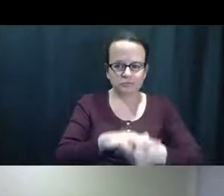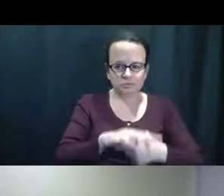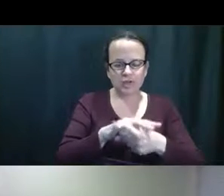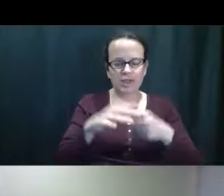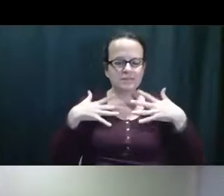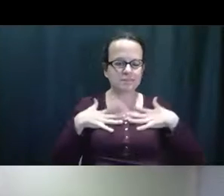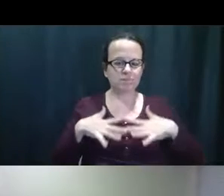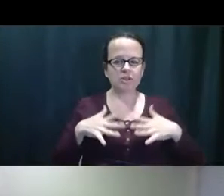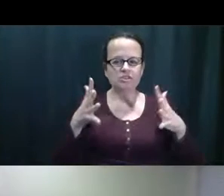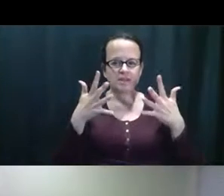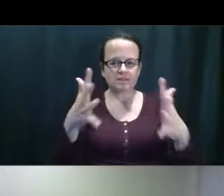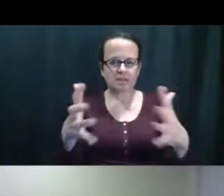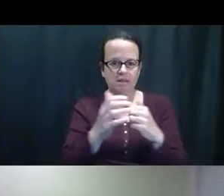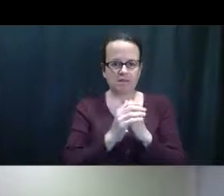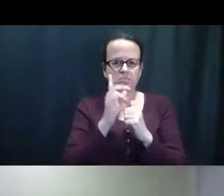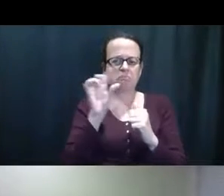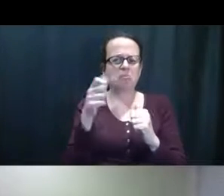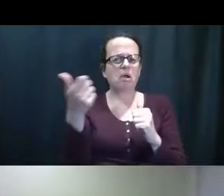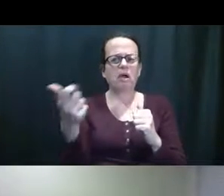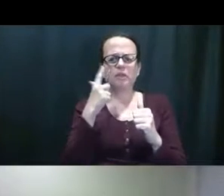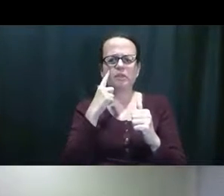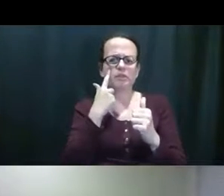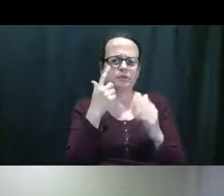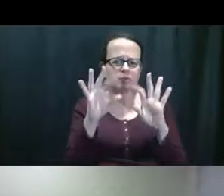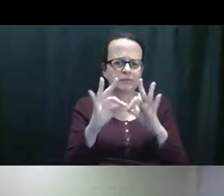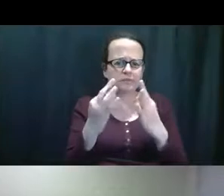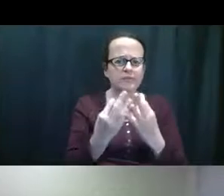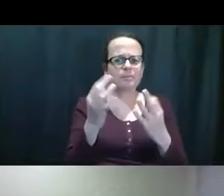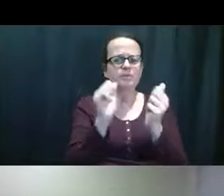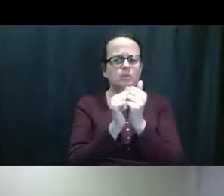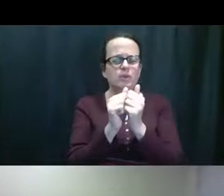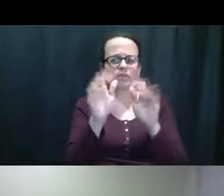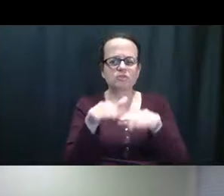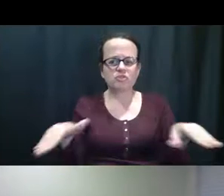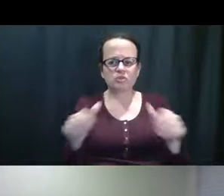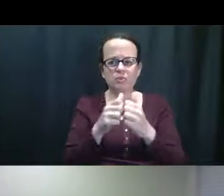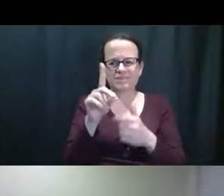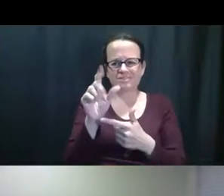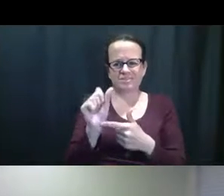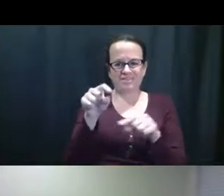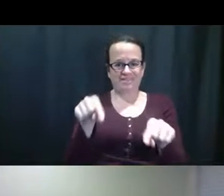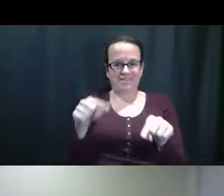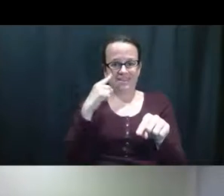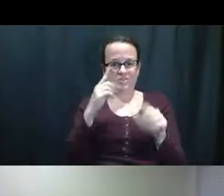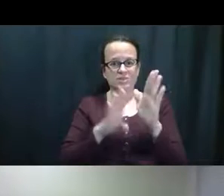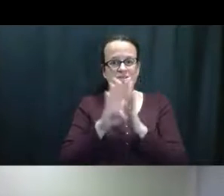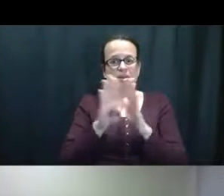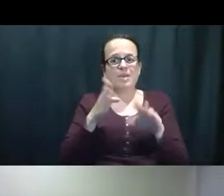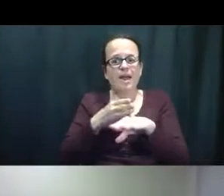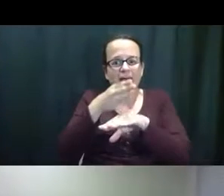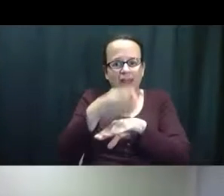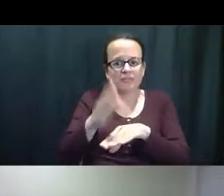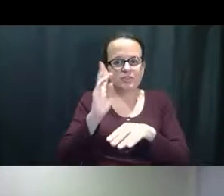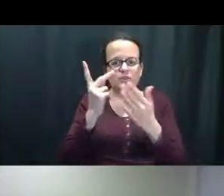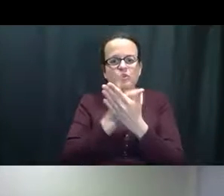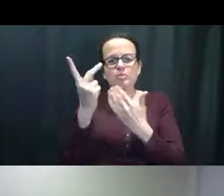el que sobre depresión y ansiedad en otros niños con incapacidades esto es